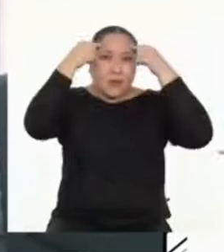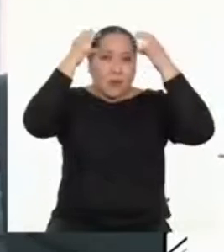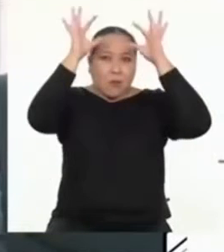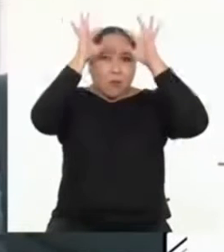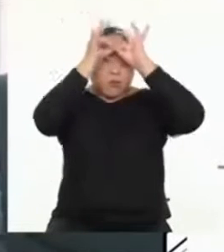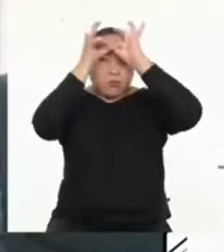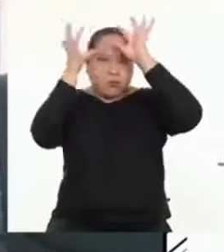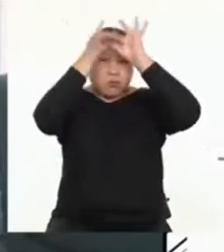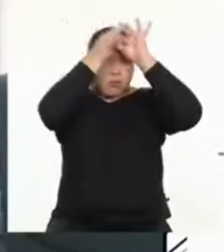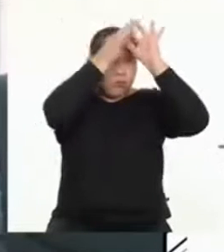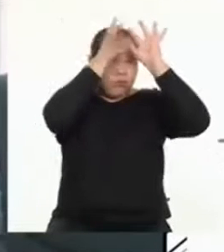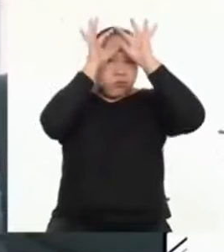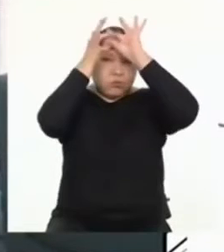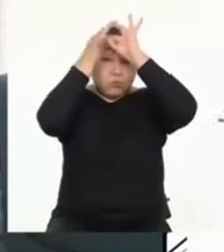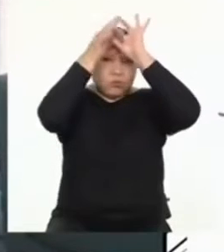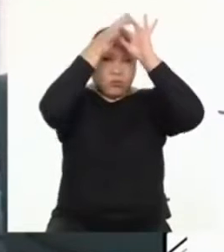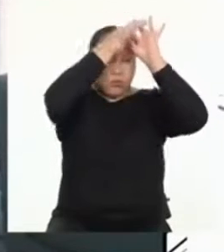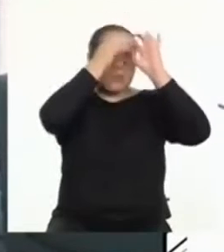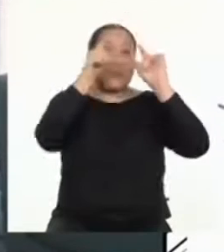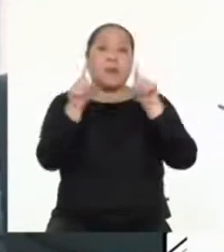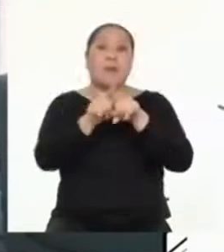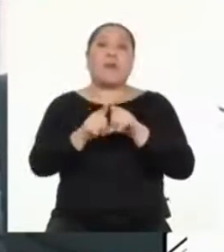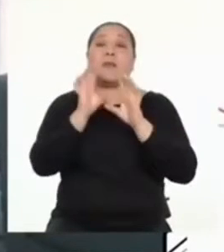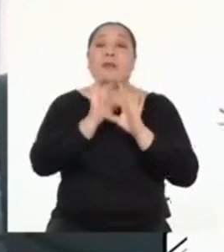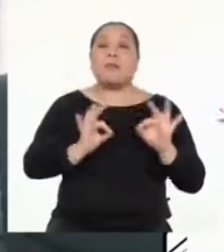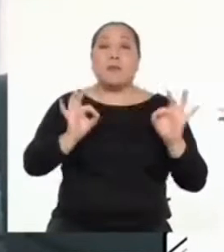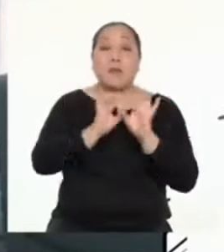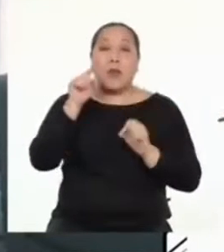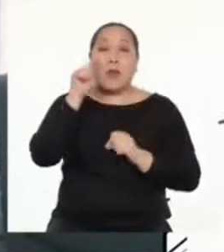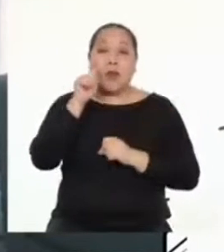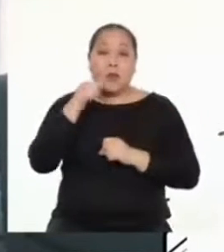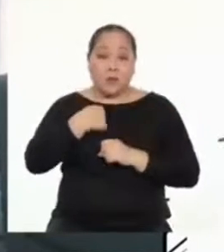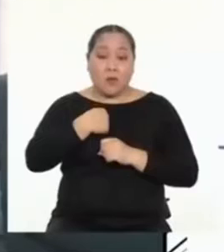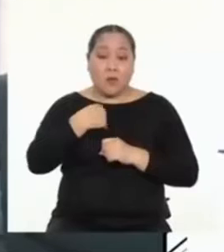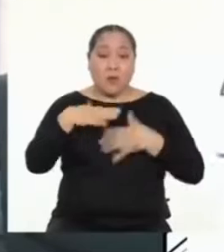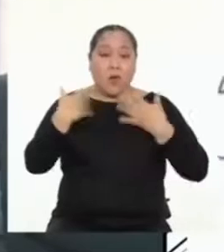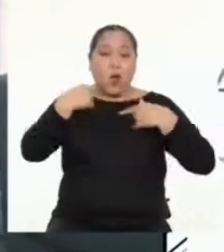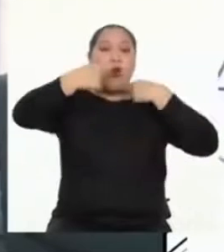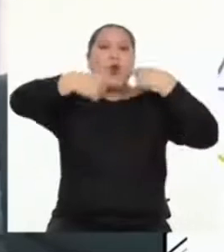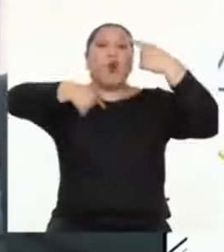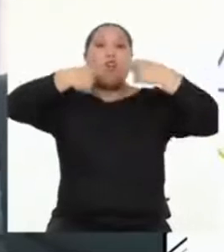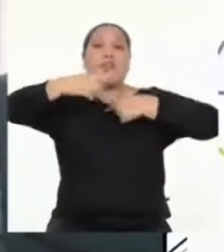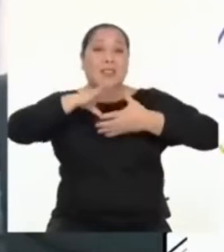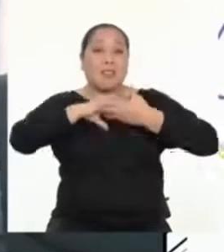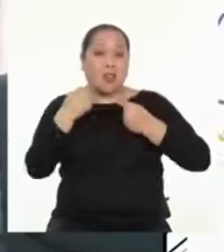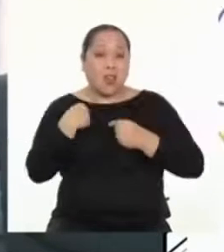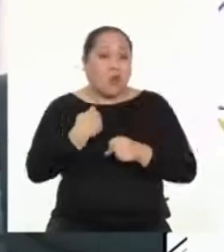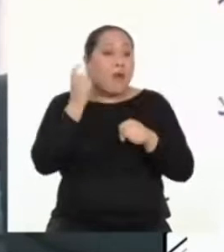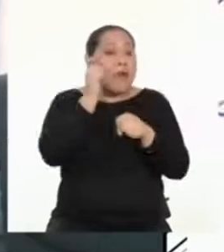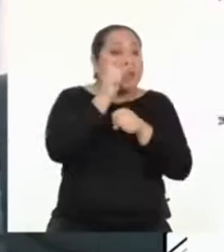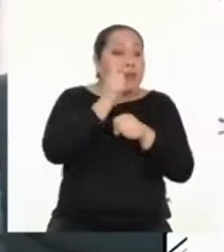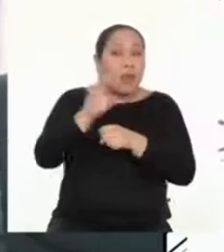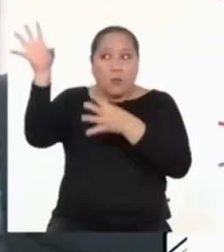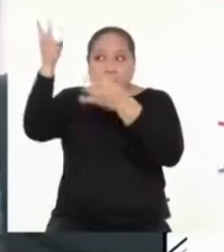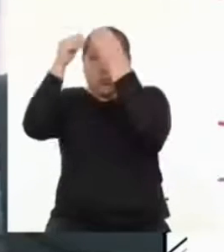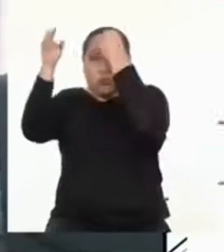adecuadas conexiones. También es importante que yo pueda contar historias, es decir, enseñe lo que he aprendido. Puedo